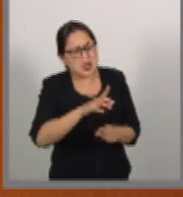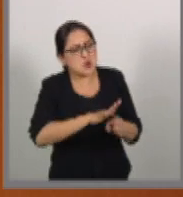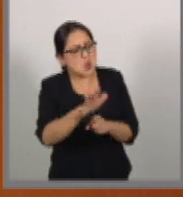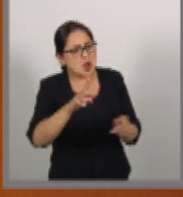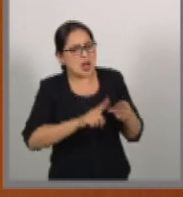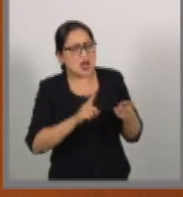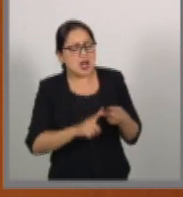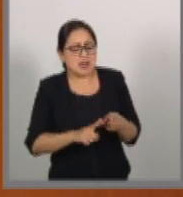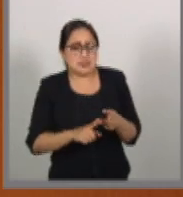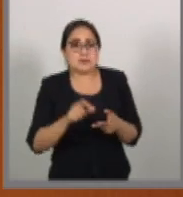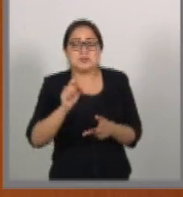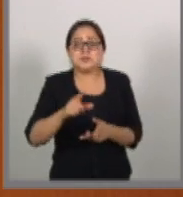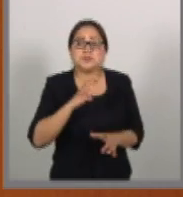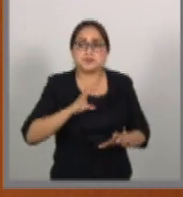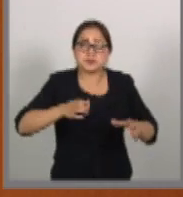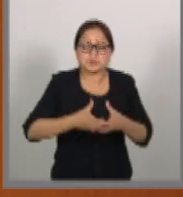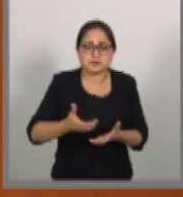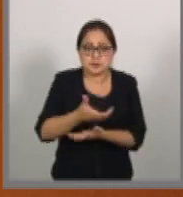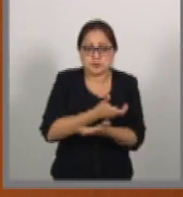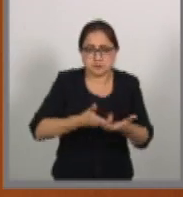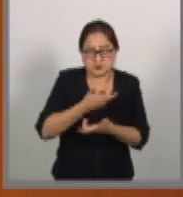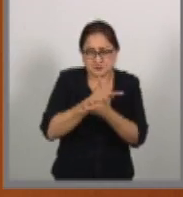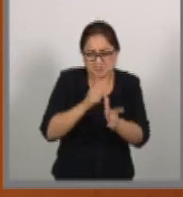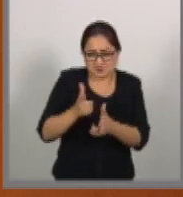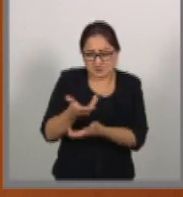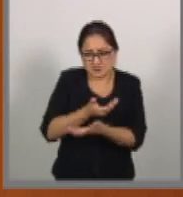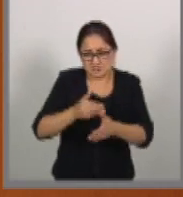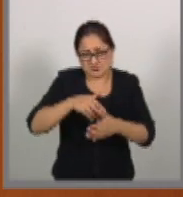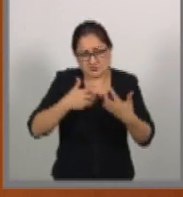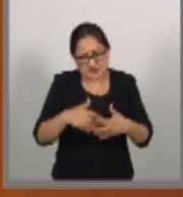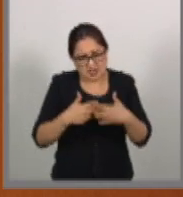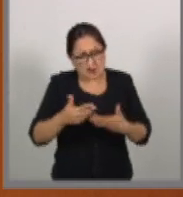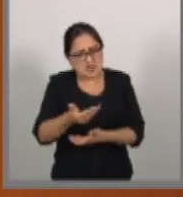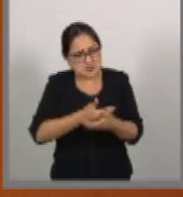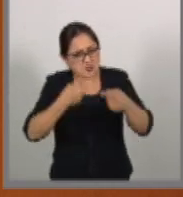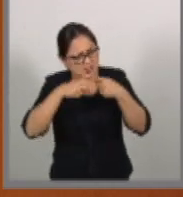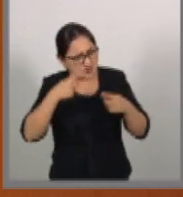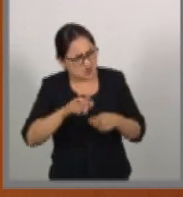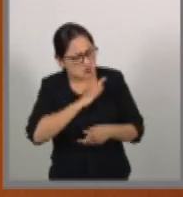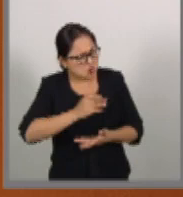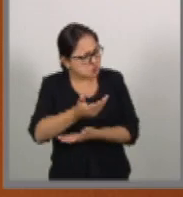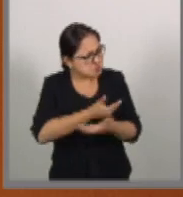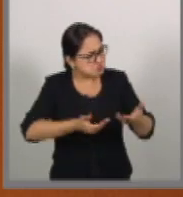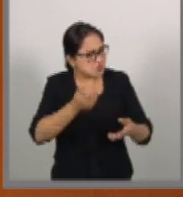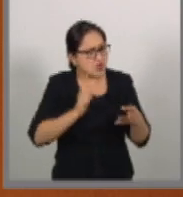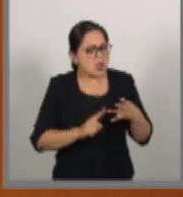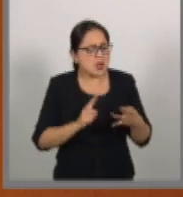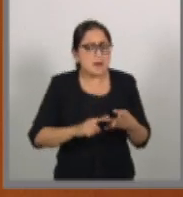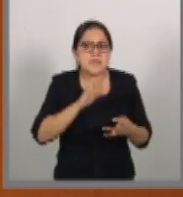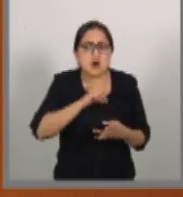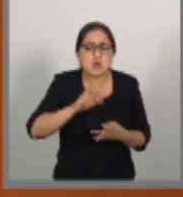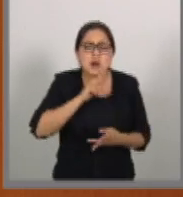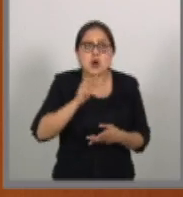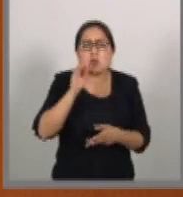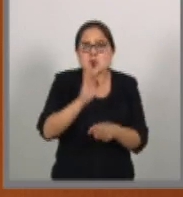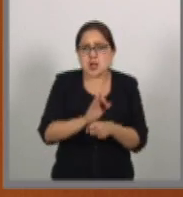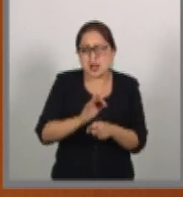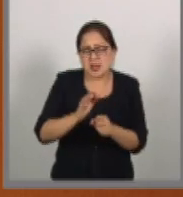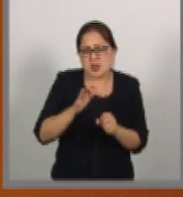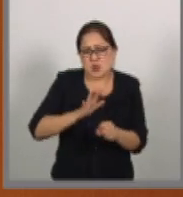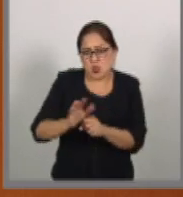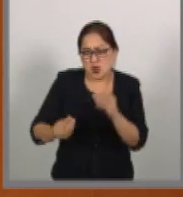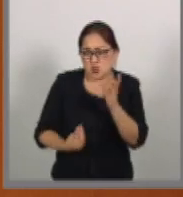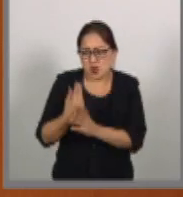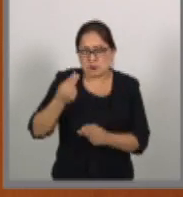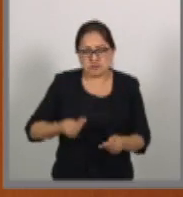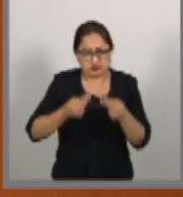Lograr la liberación del comercio en una amplia variedad de industrias y de servicios. Mejorar y proteger las reglas de inversión